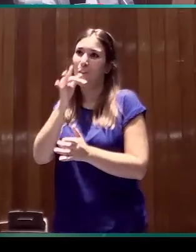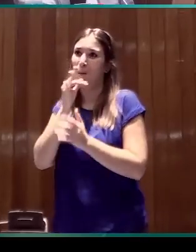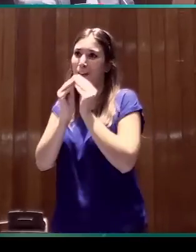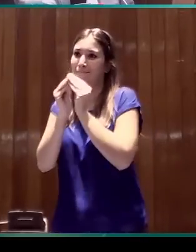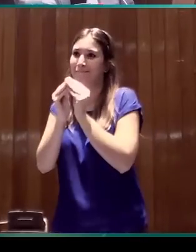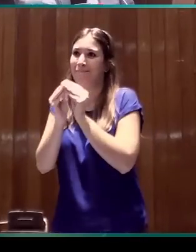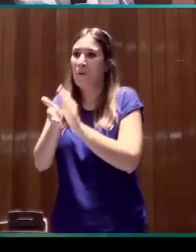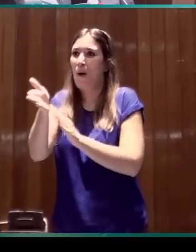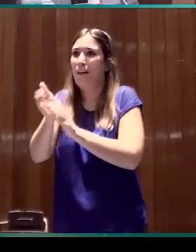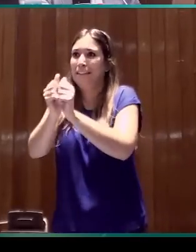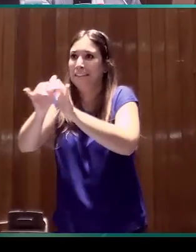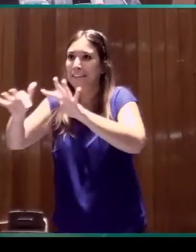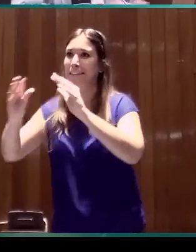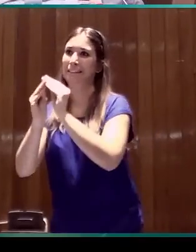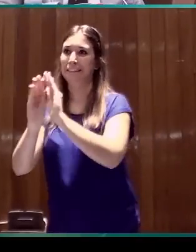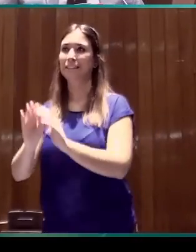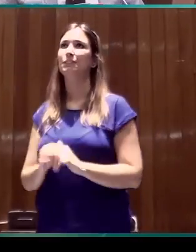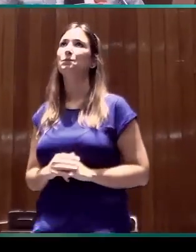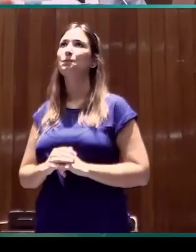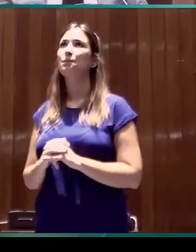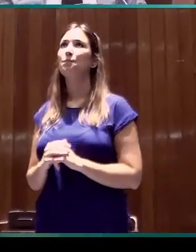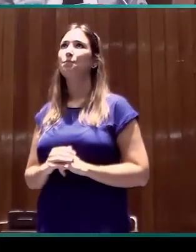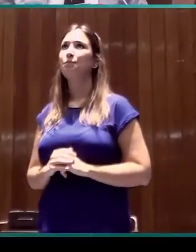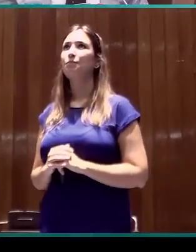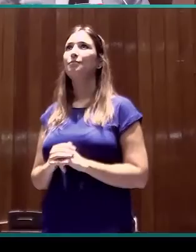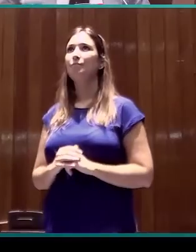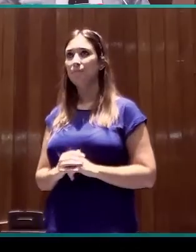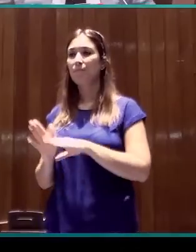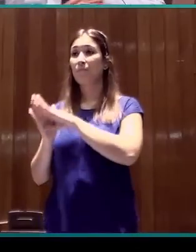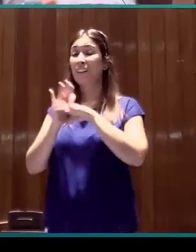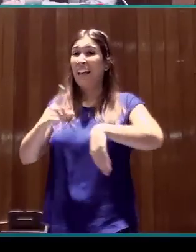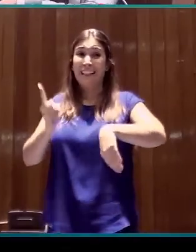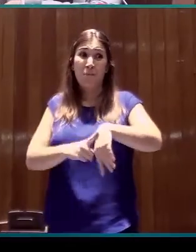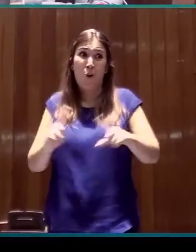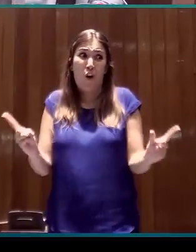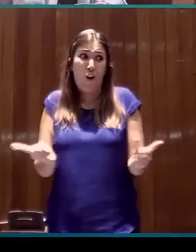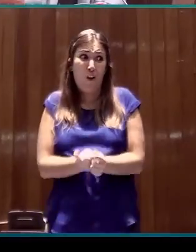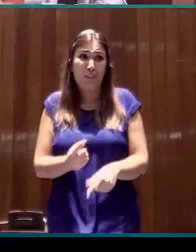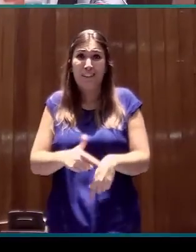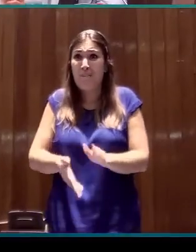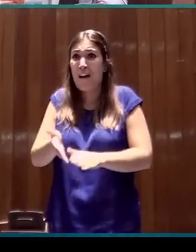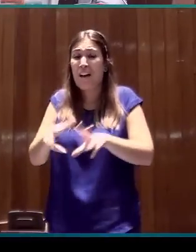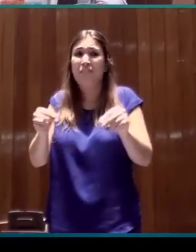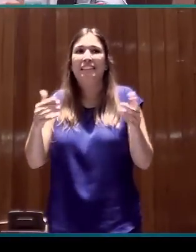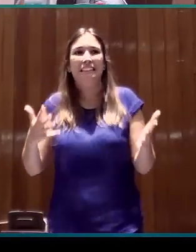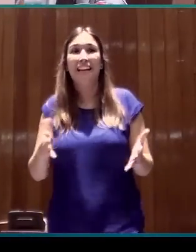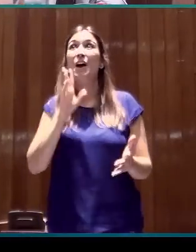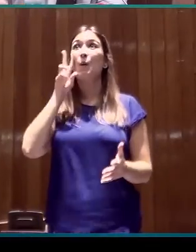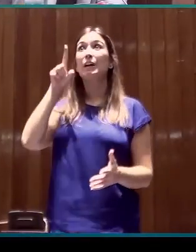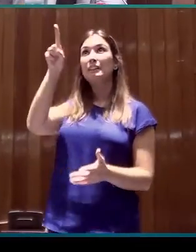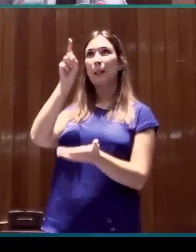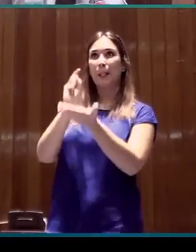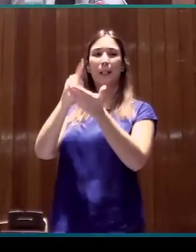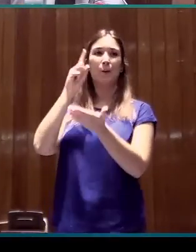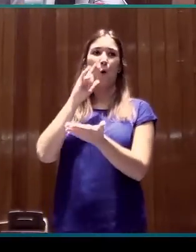expansión en este momento. Bien, y en el poco tiempo que me queda, me proponía ofrecerles ese botón de muestra